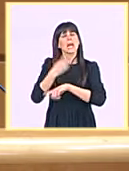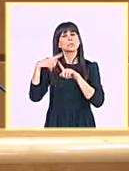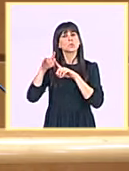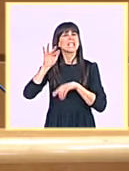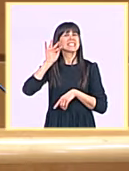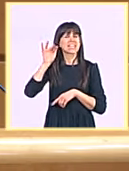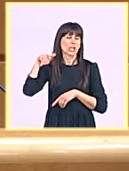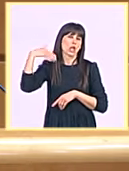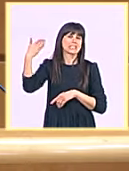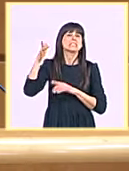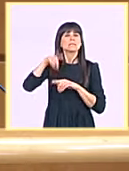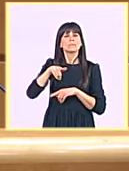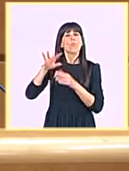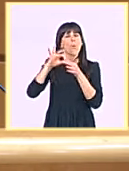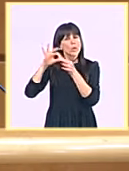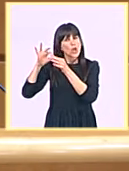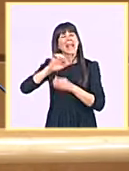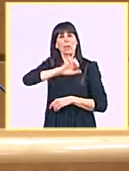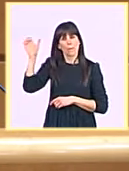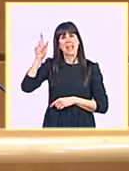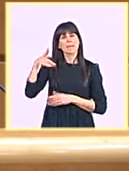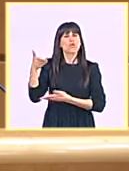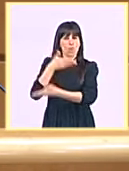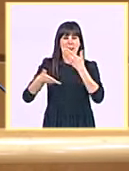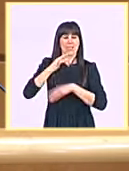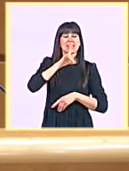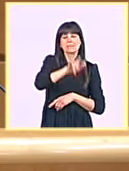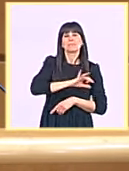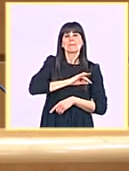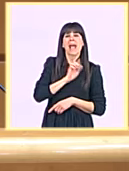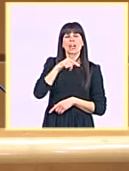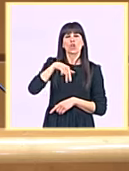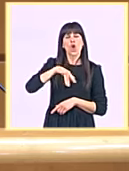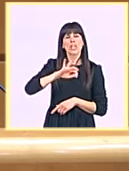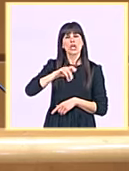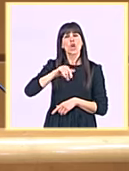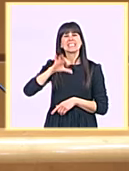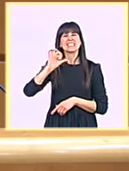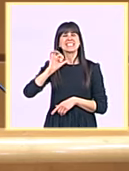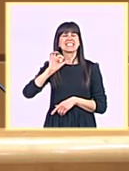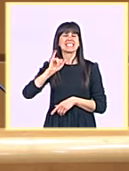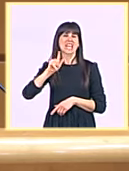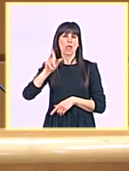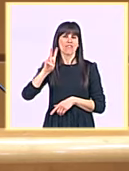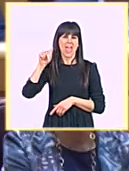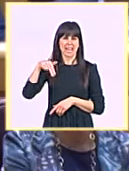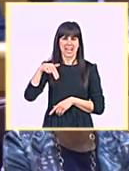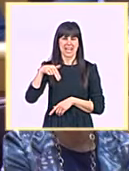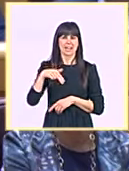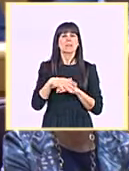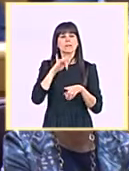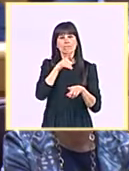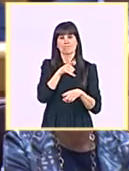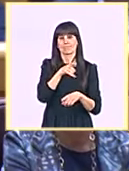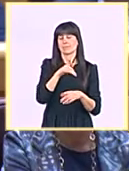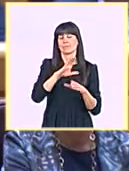Preguntas de su señoría, don Antonio Silván Rodríguez, del Grupo Parlamentario Popular, tiene la palabra. Gracias, señor presidente.